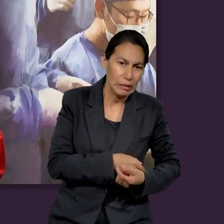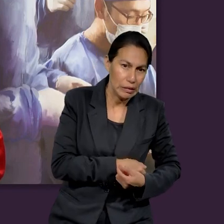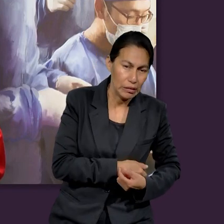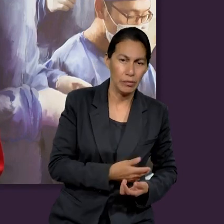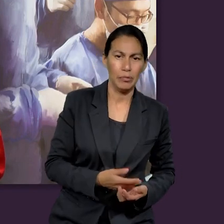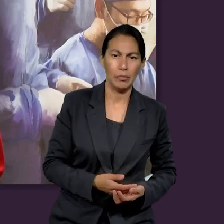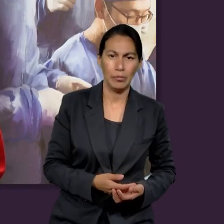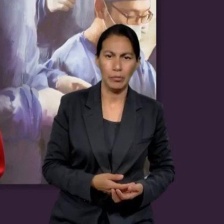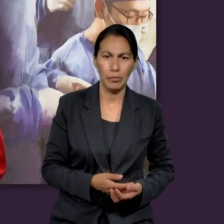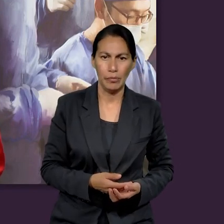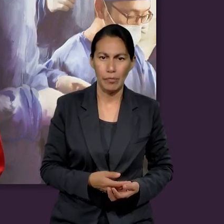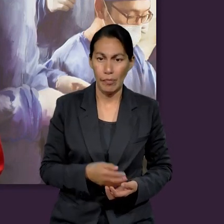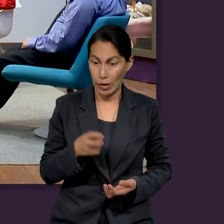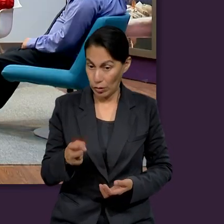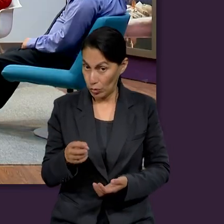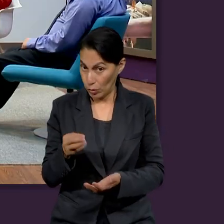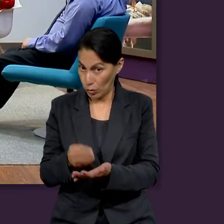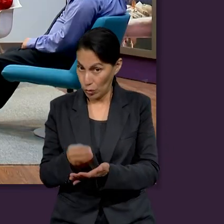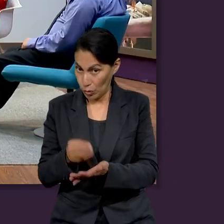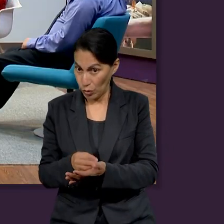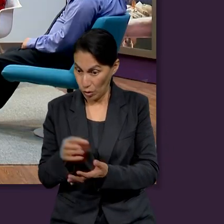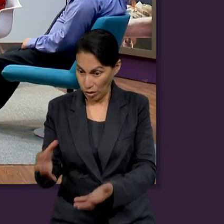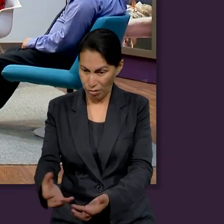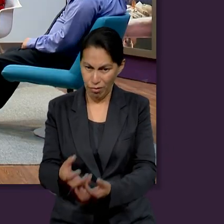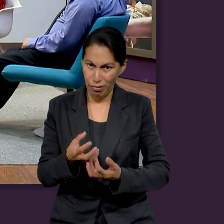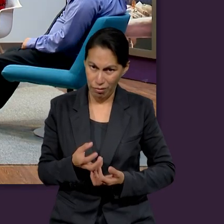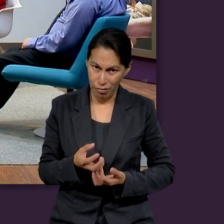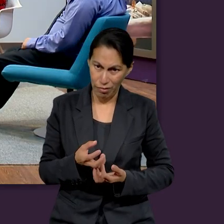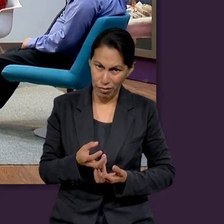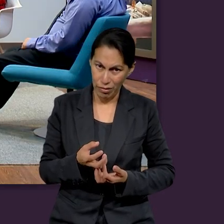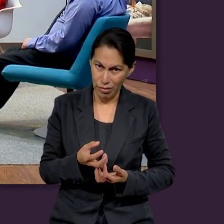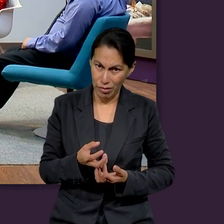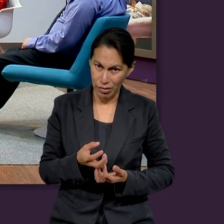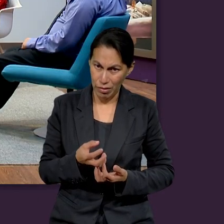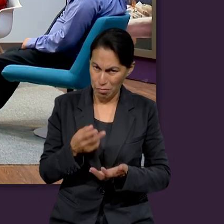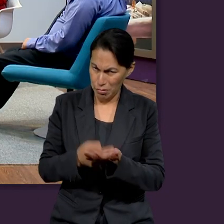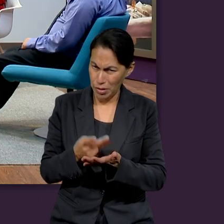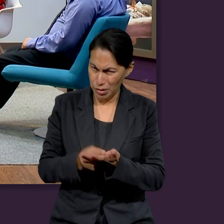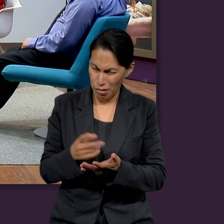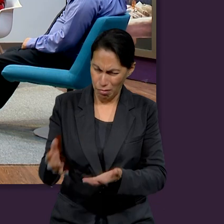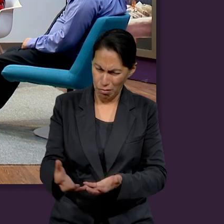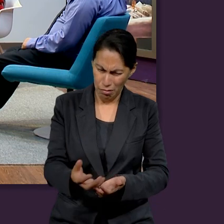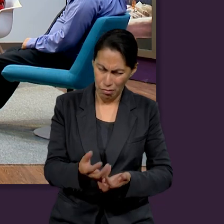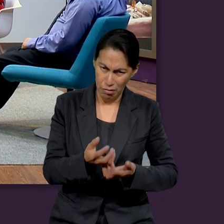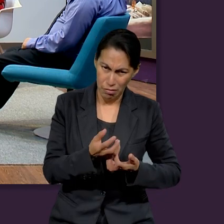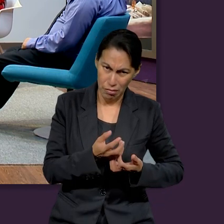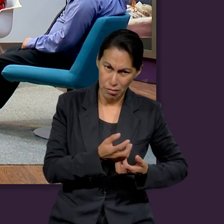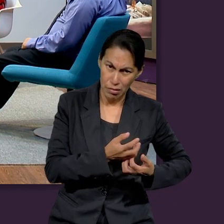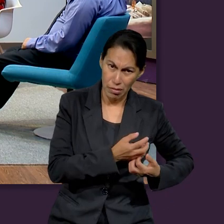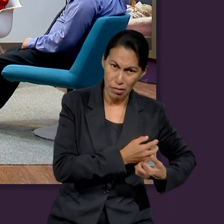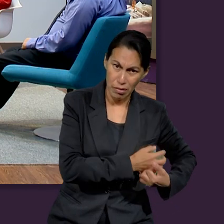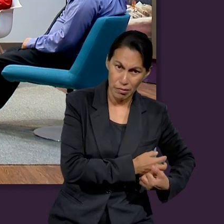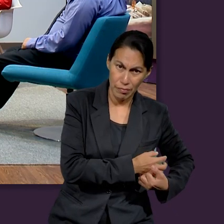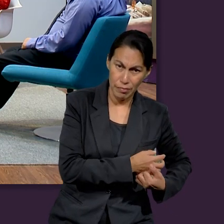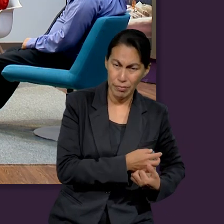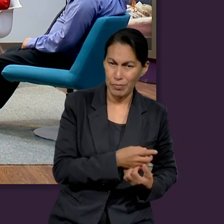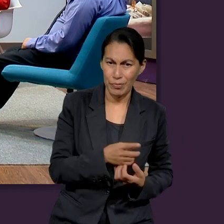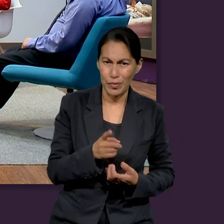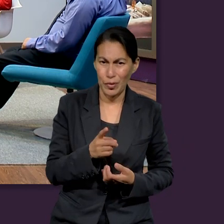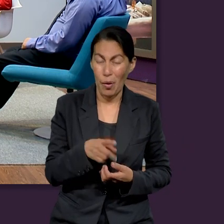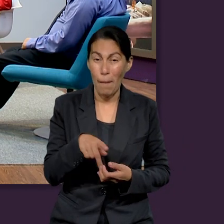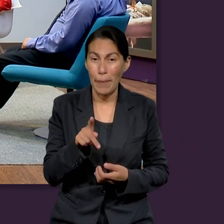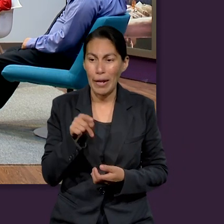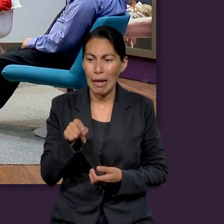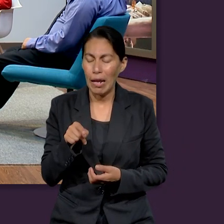viendo, no fue precisamente tomar el oro y la plata. Otra la